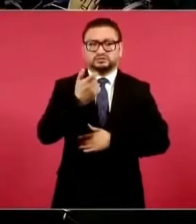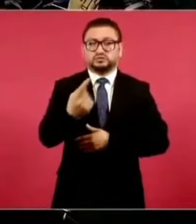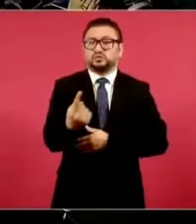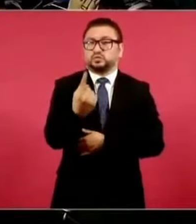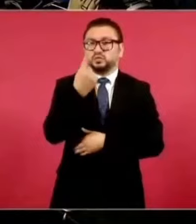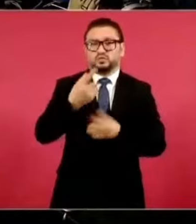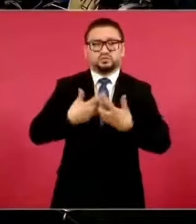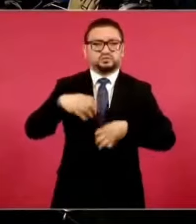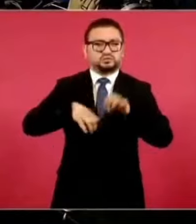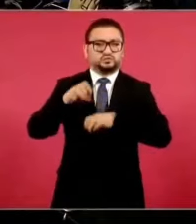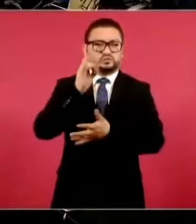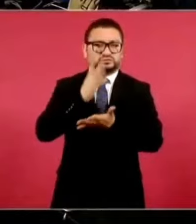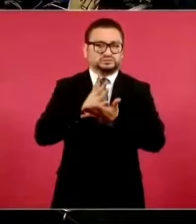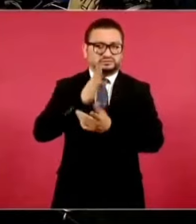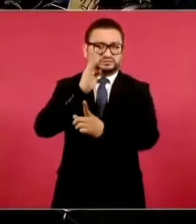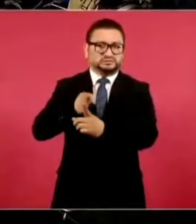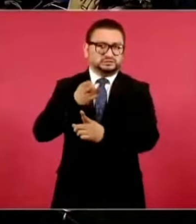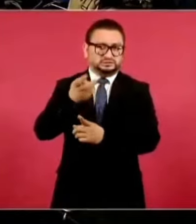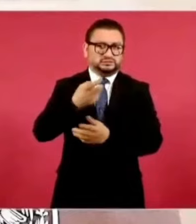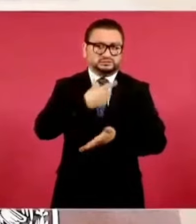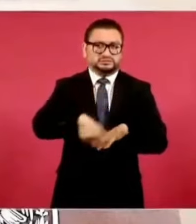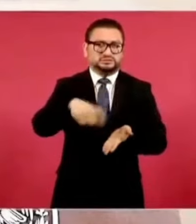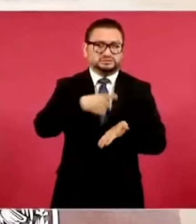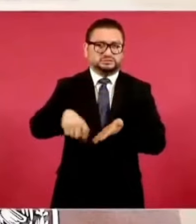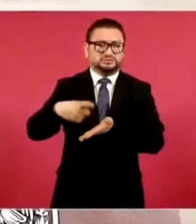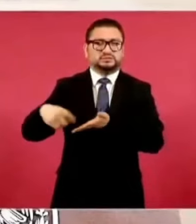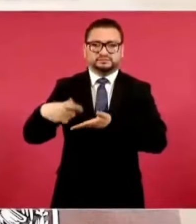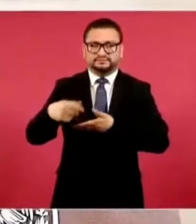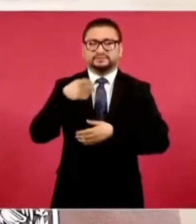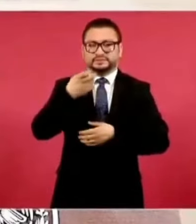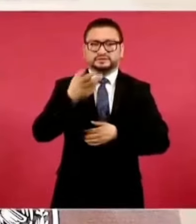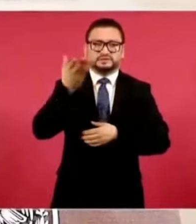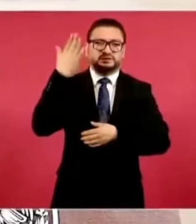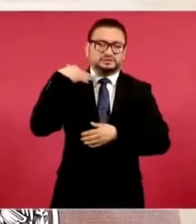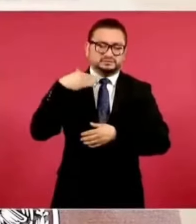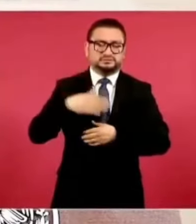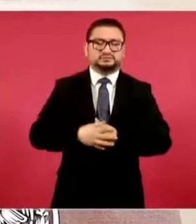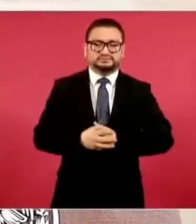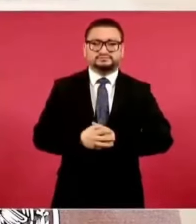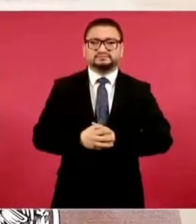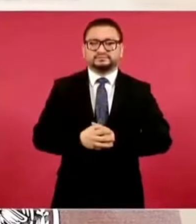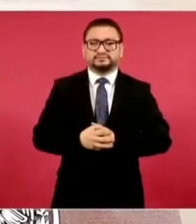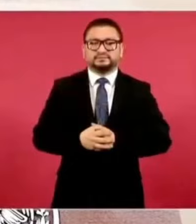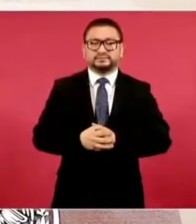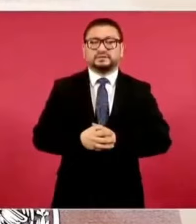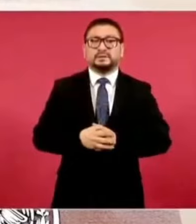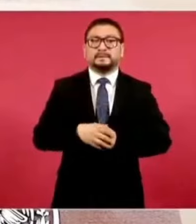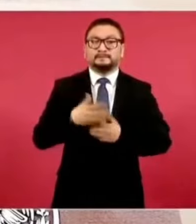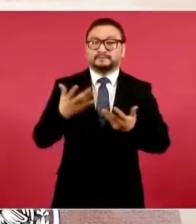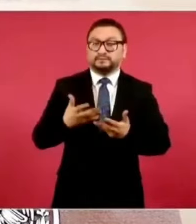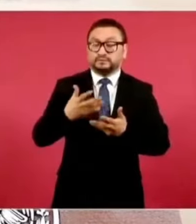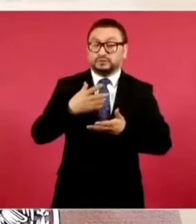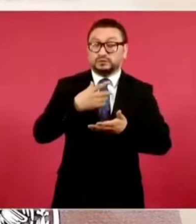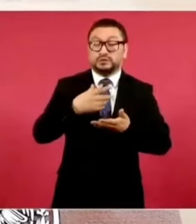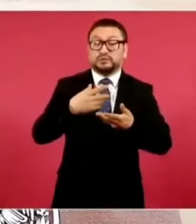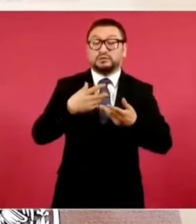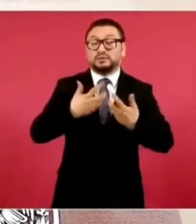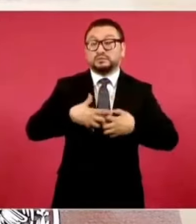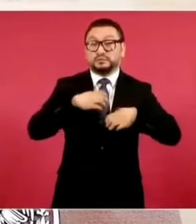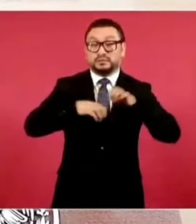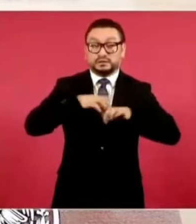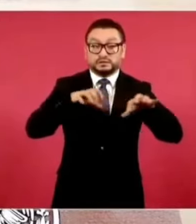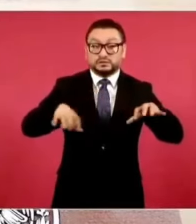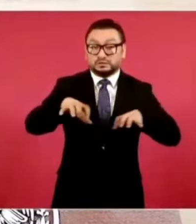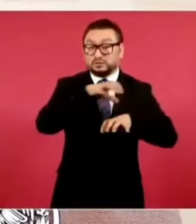sola empresa en estas compras del sexenio pasado. Al concentrar esta compra en pocos proveedores, las